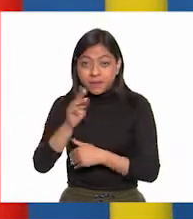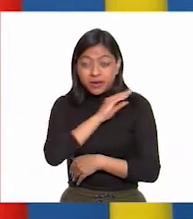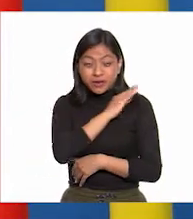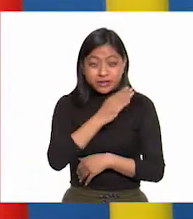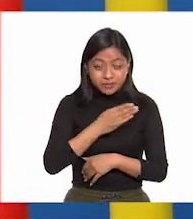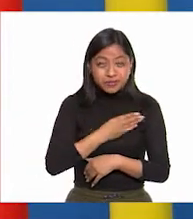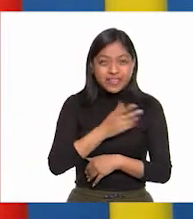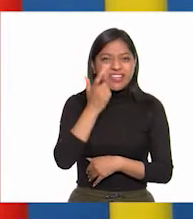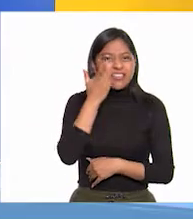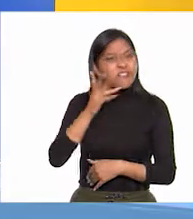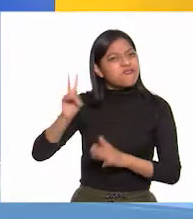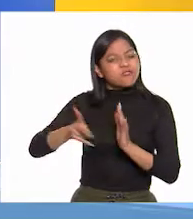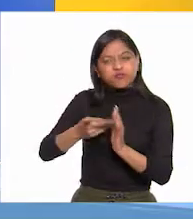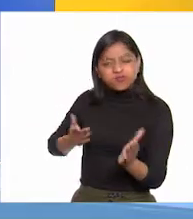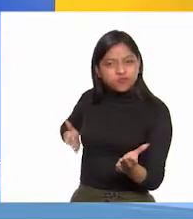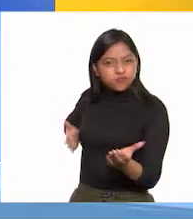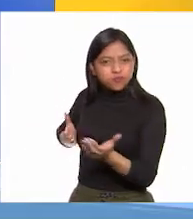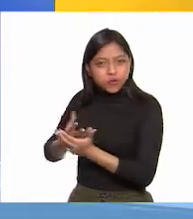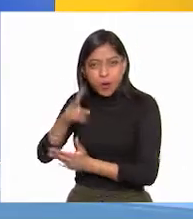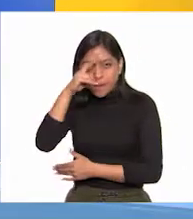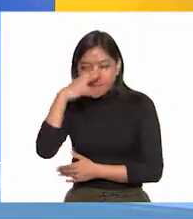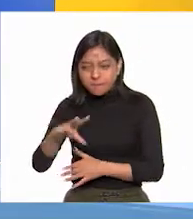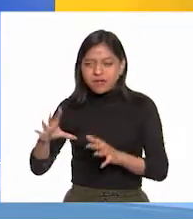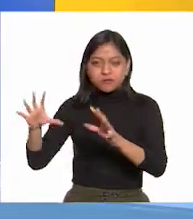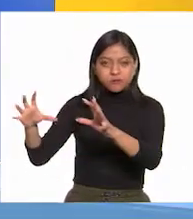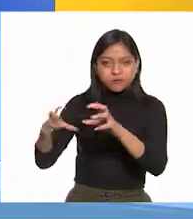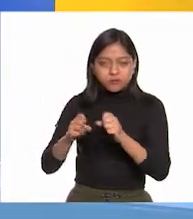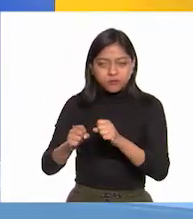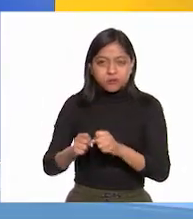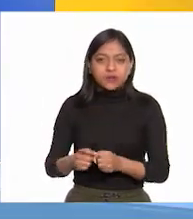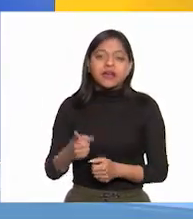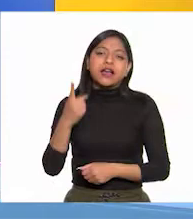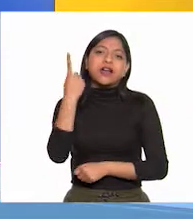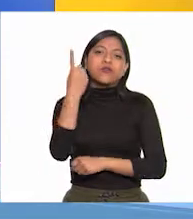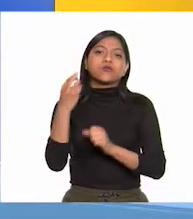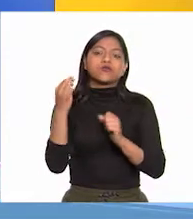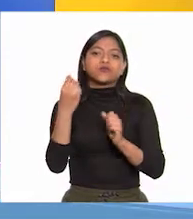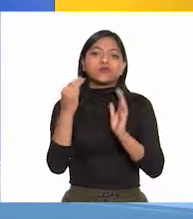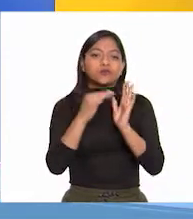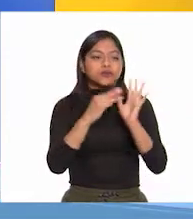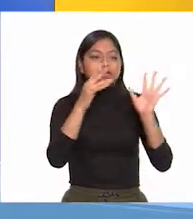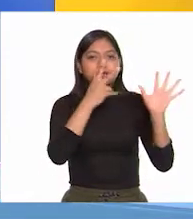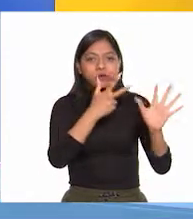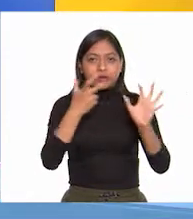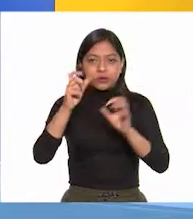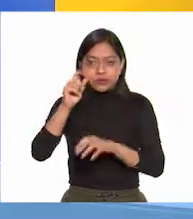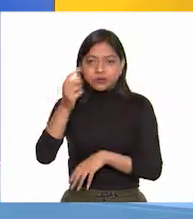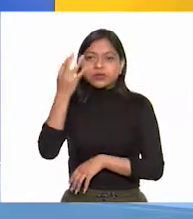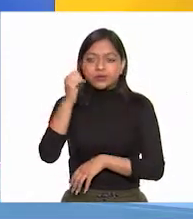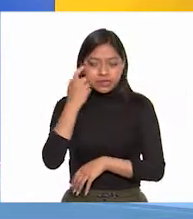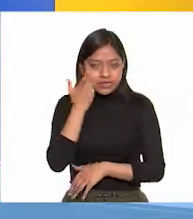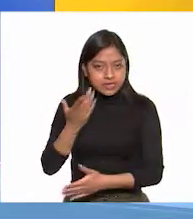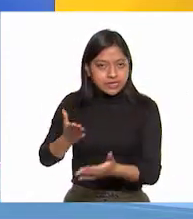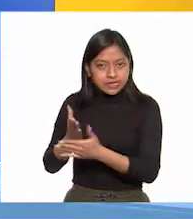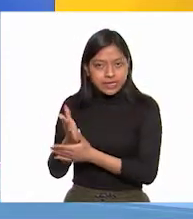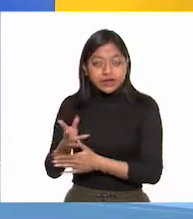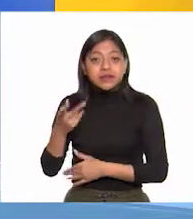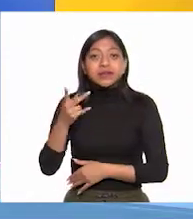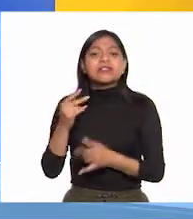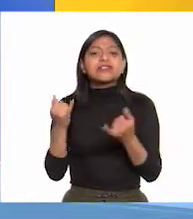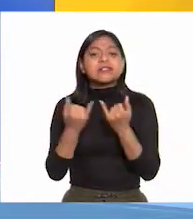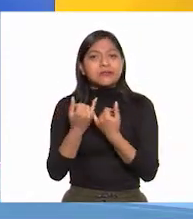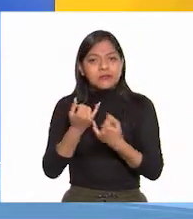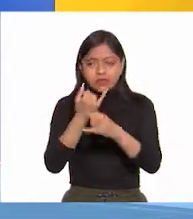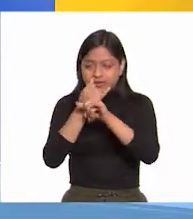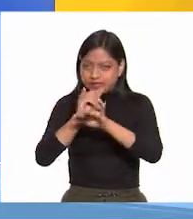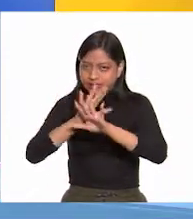intentó reconquistar en algunas ocasiones, por ejemplo, en 1829 y reconoció la independencia de